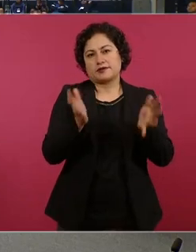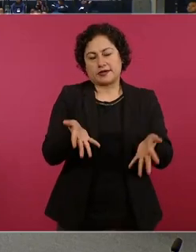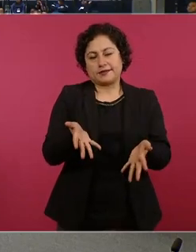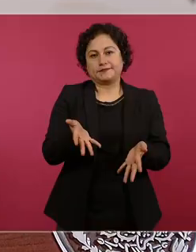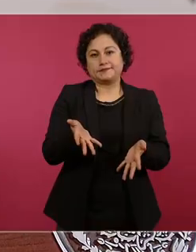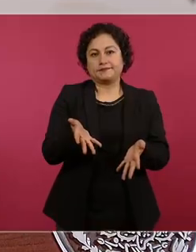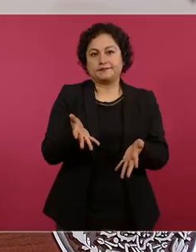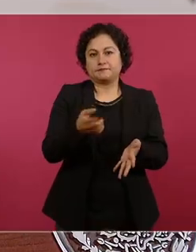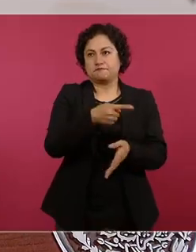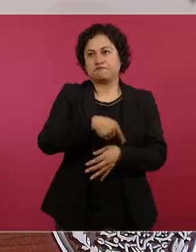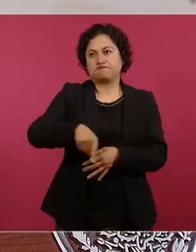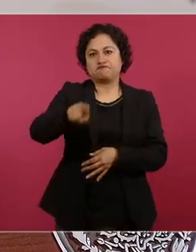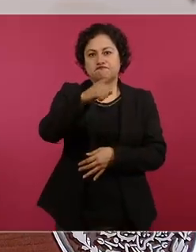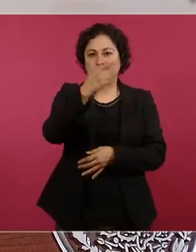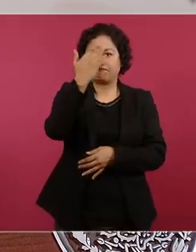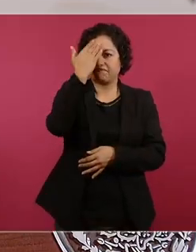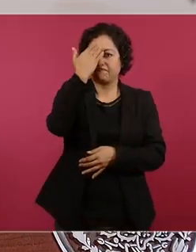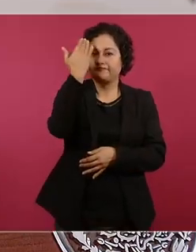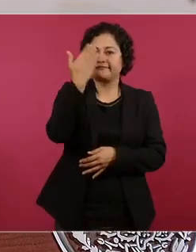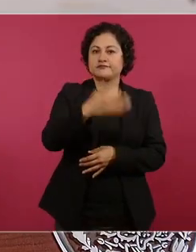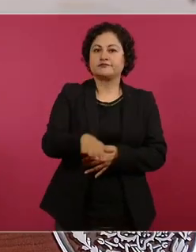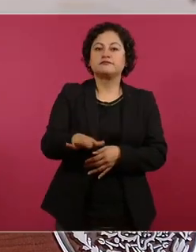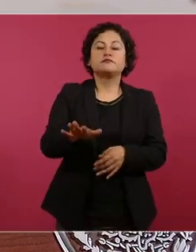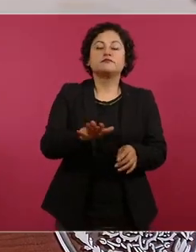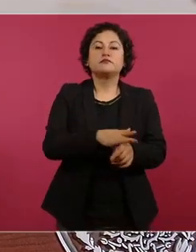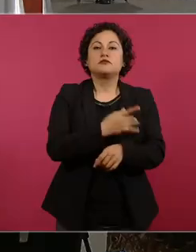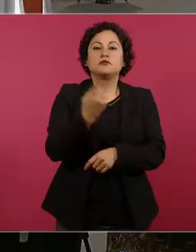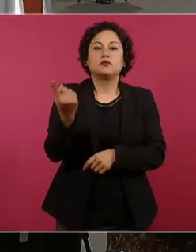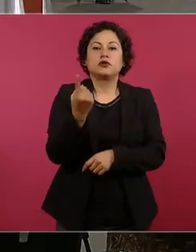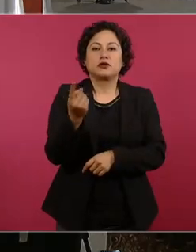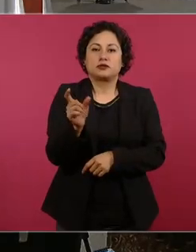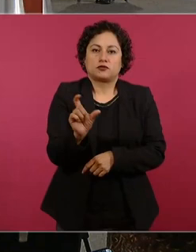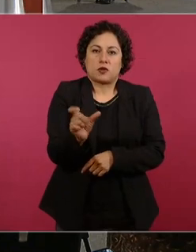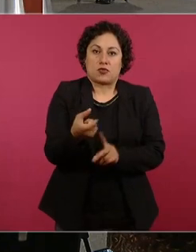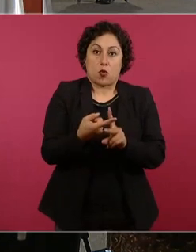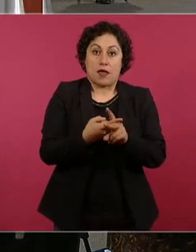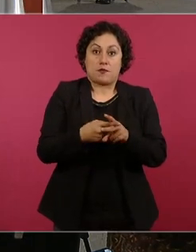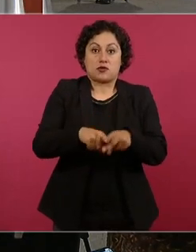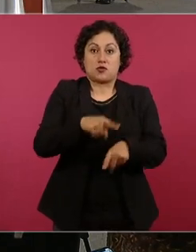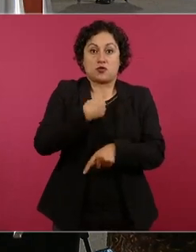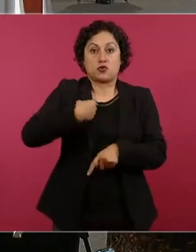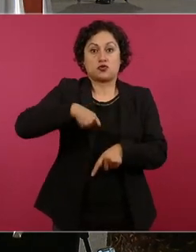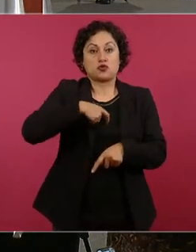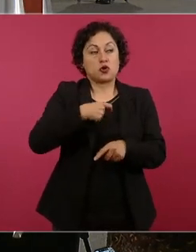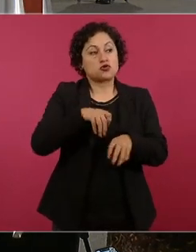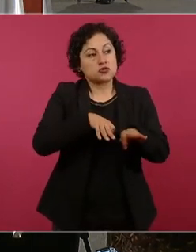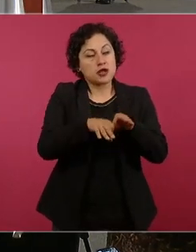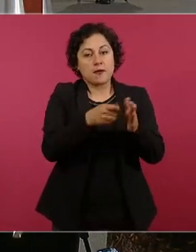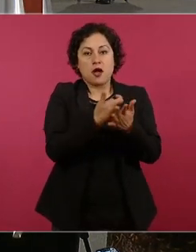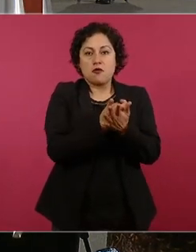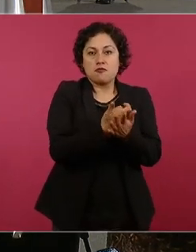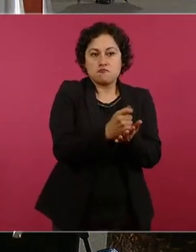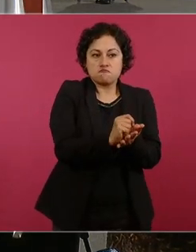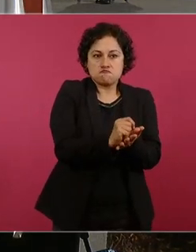partir de que se promovió el incremento de los salarios mínimos y no ha habido